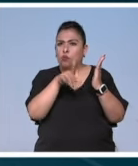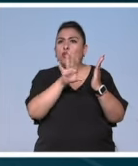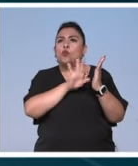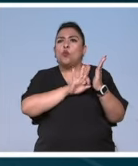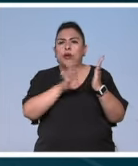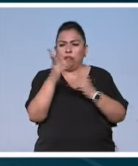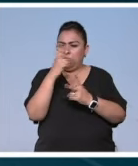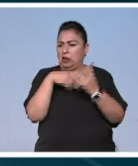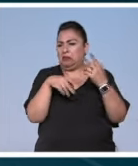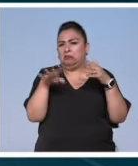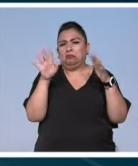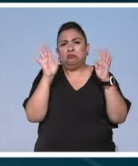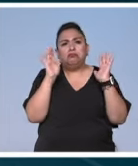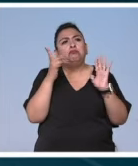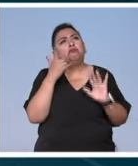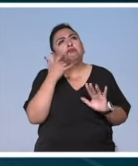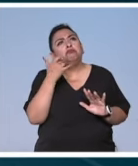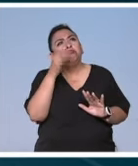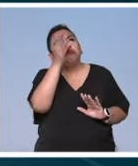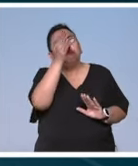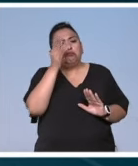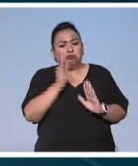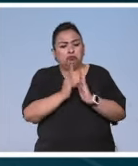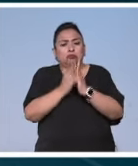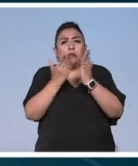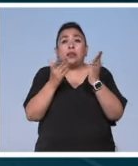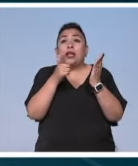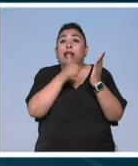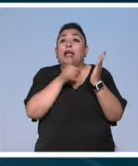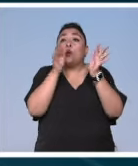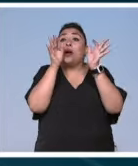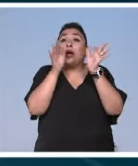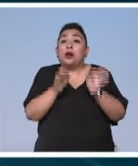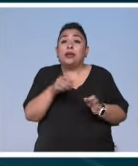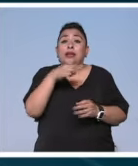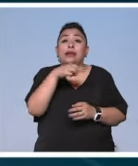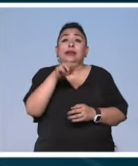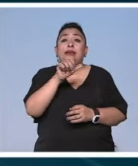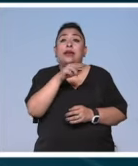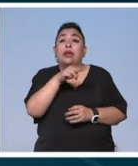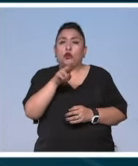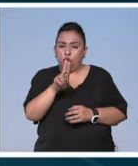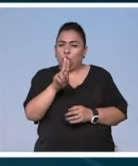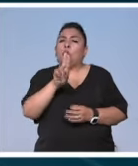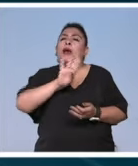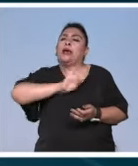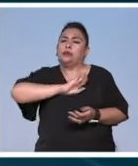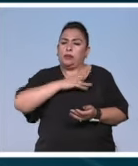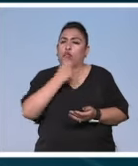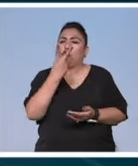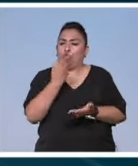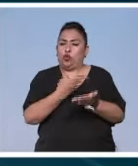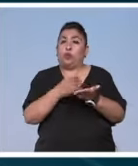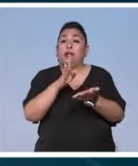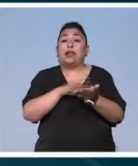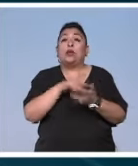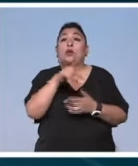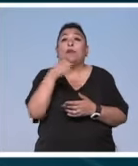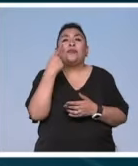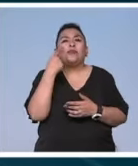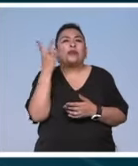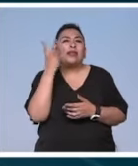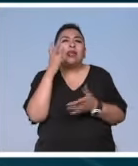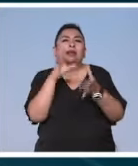venir a cualquiera a consultarlo en lengua originaria ñañú y también en español el podcast relata la vida